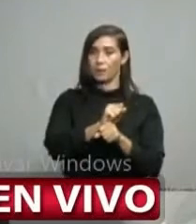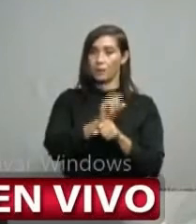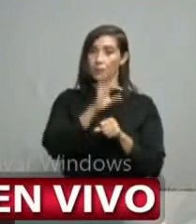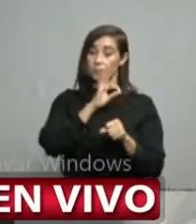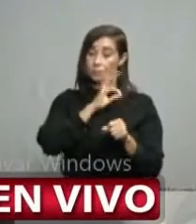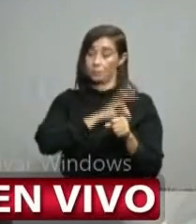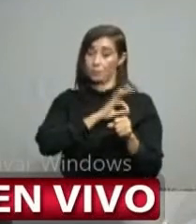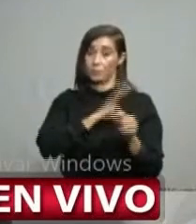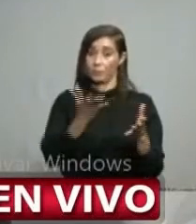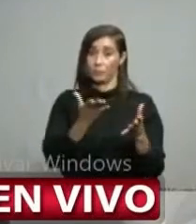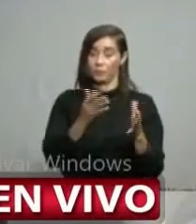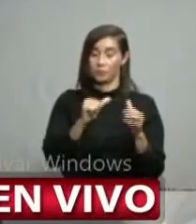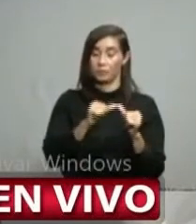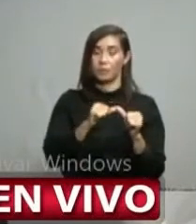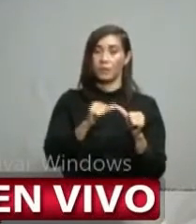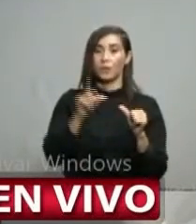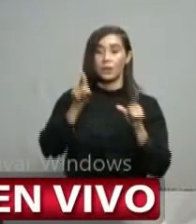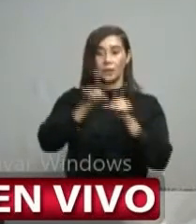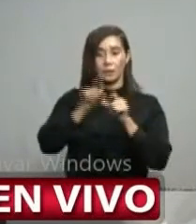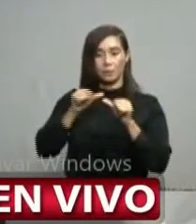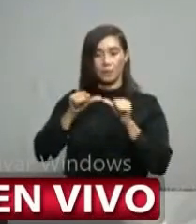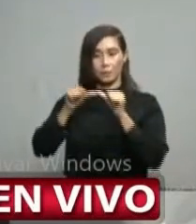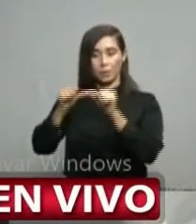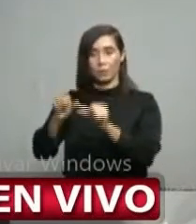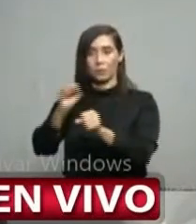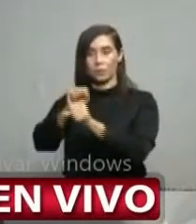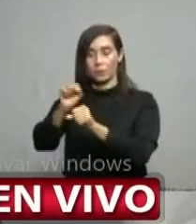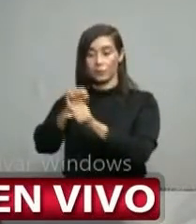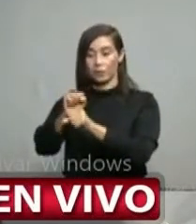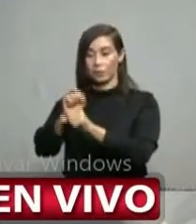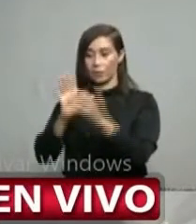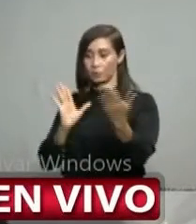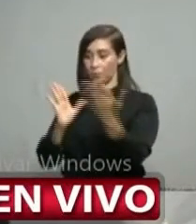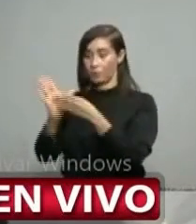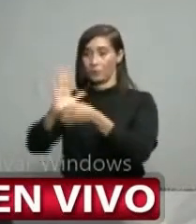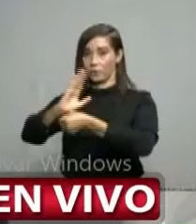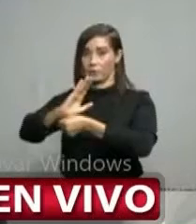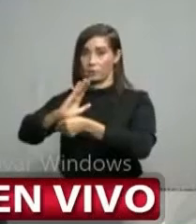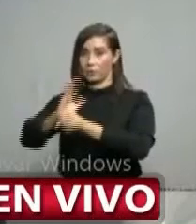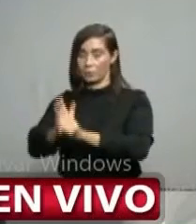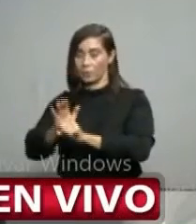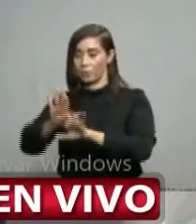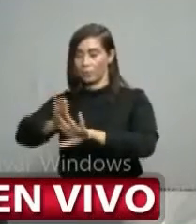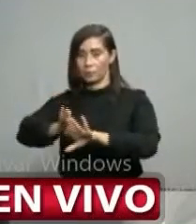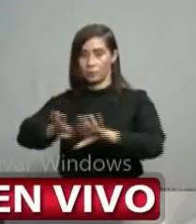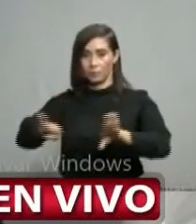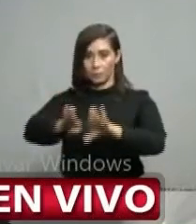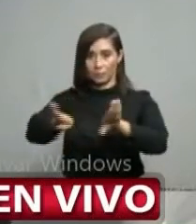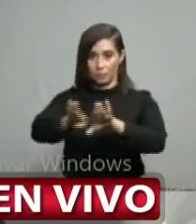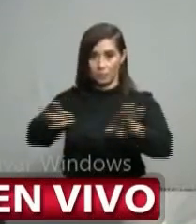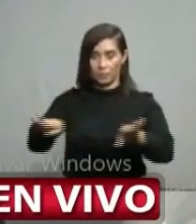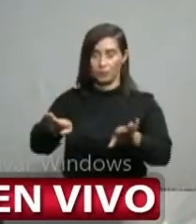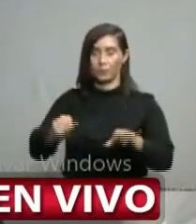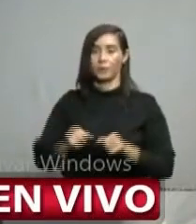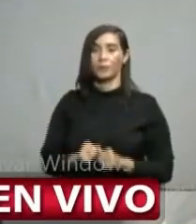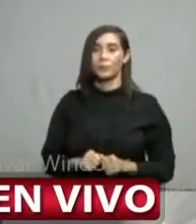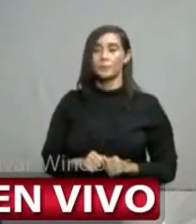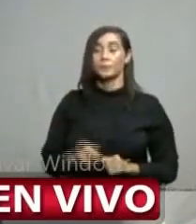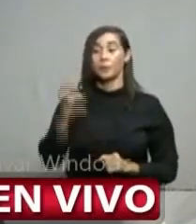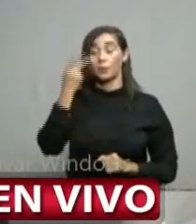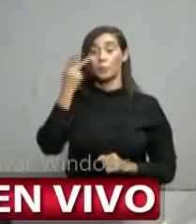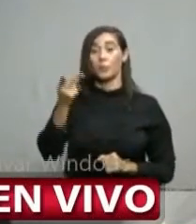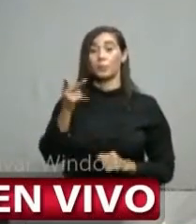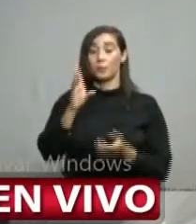a la vez que mantenemos la labor titánica que los trabajadores de la salud en todas sus